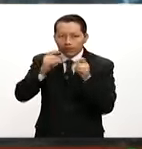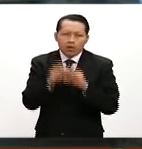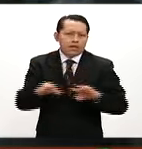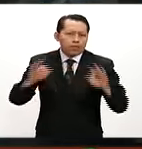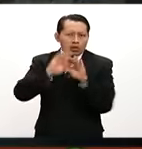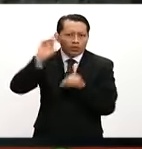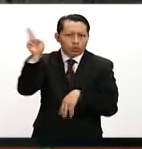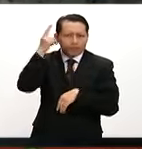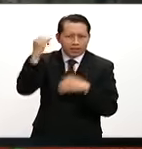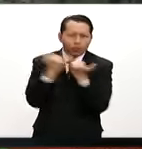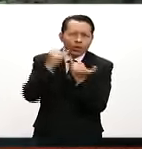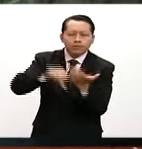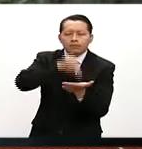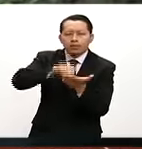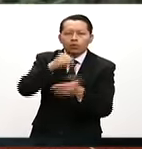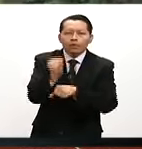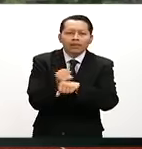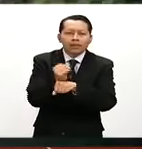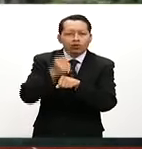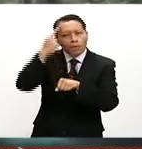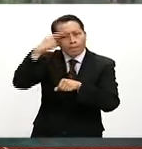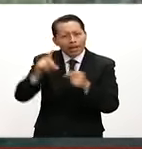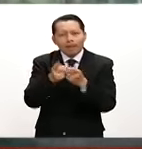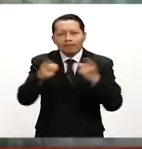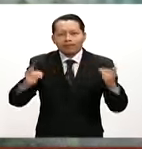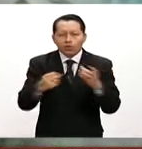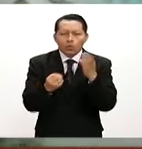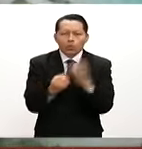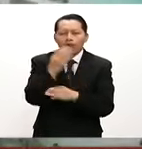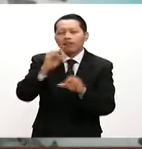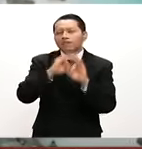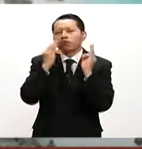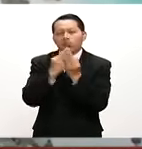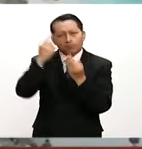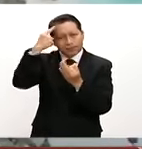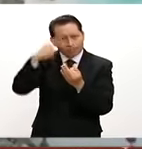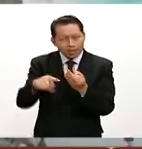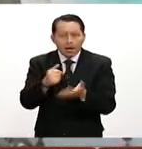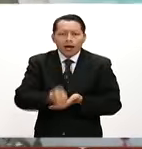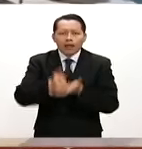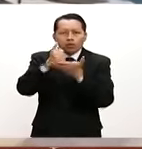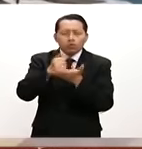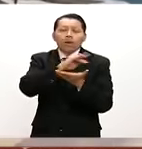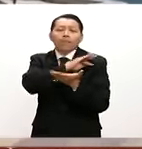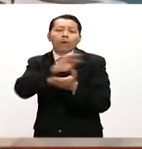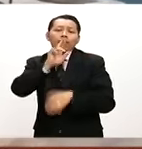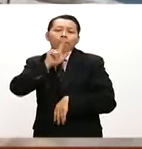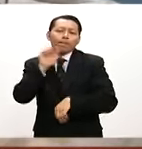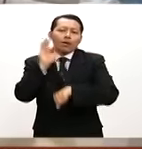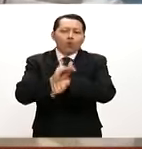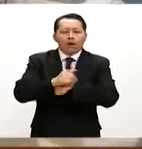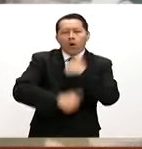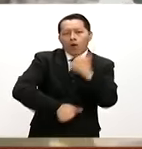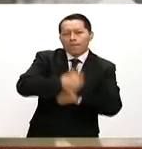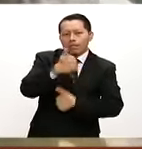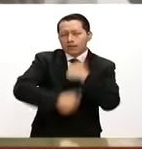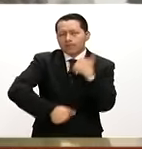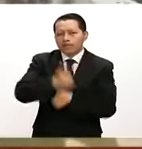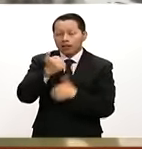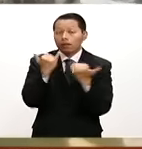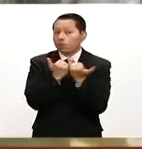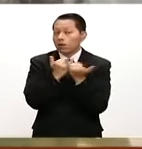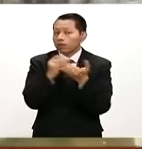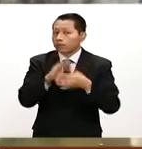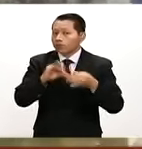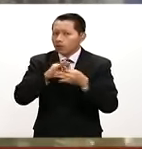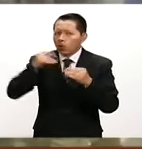y los centros de investigación en el desarrollo de nuevas herramientas tecnológicas que permitan mejorar la competitividad. Destacó que la